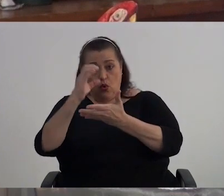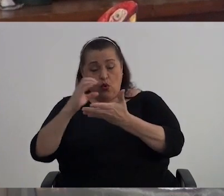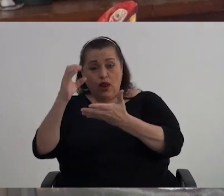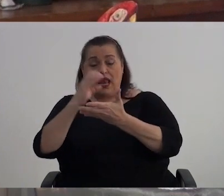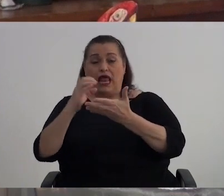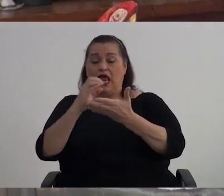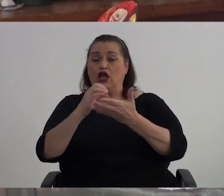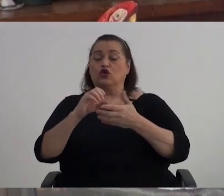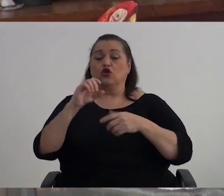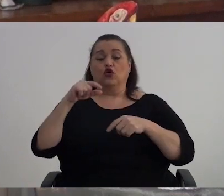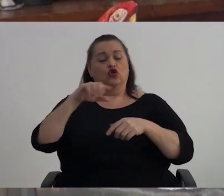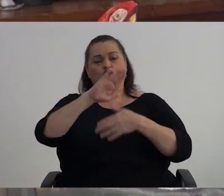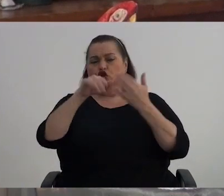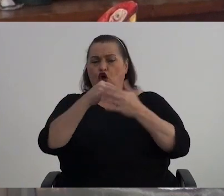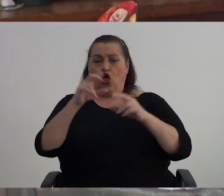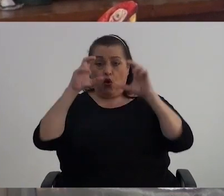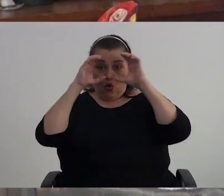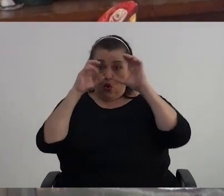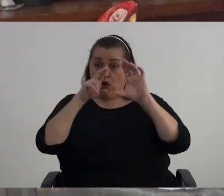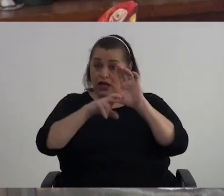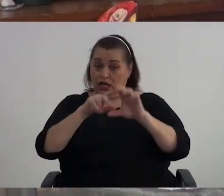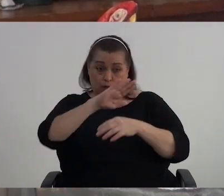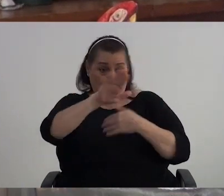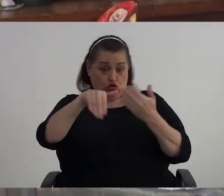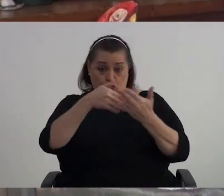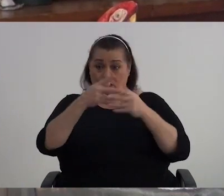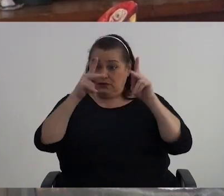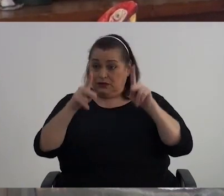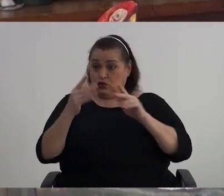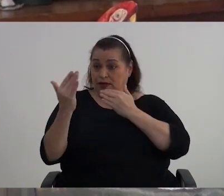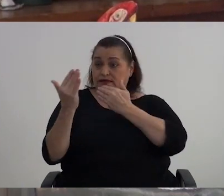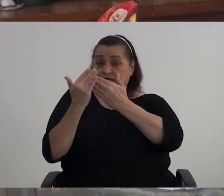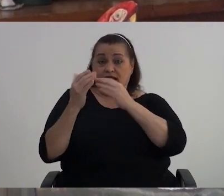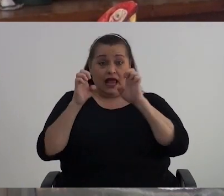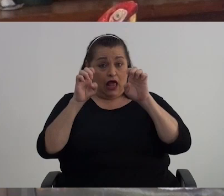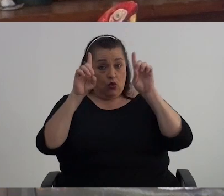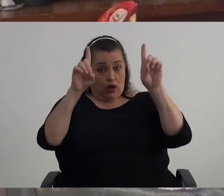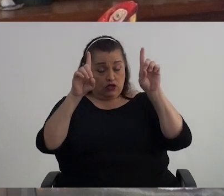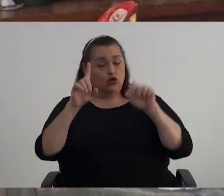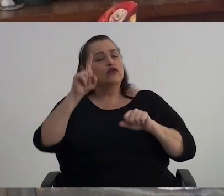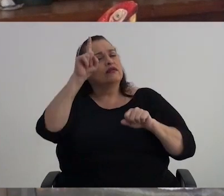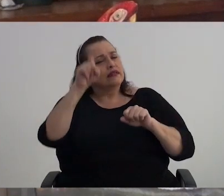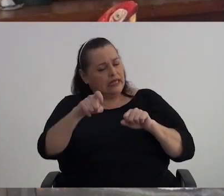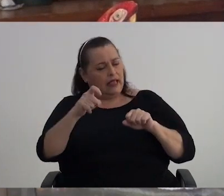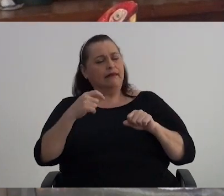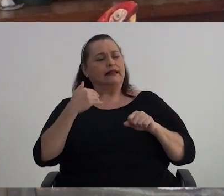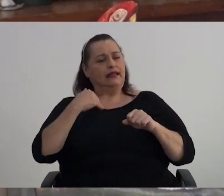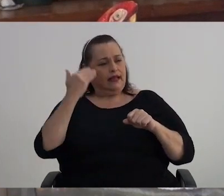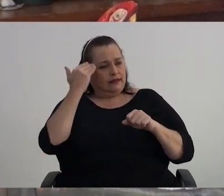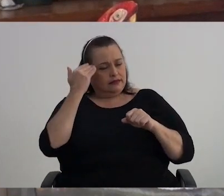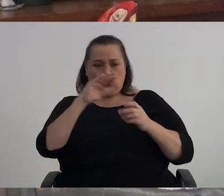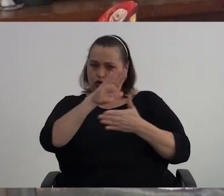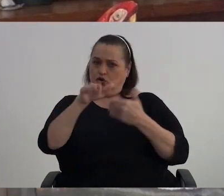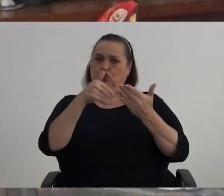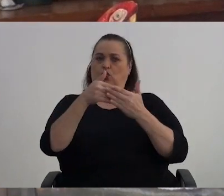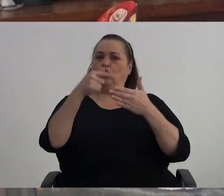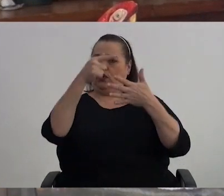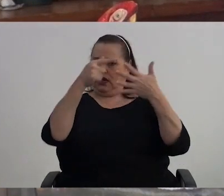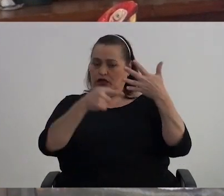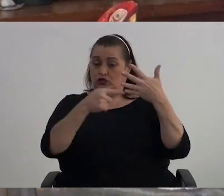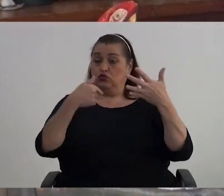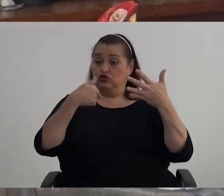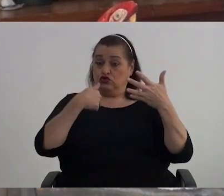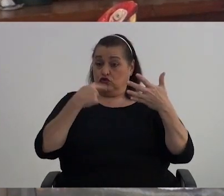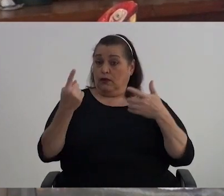licenciados Y todos los que están Cerca del educador Deben de tener Muy en cuenta eso Yo cuando